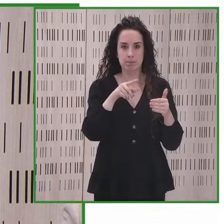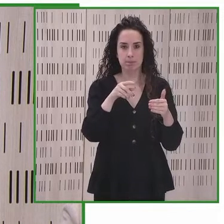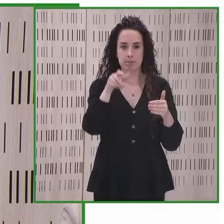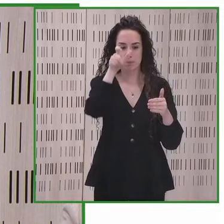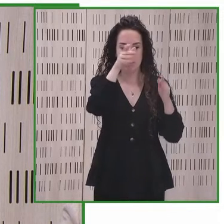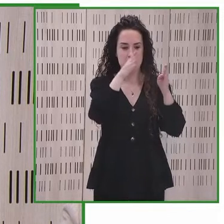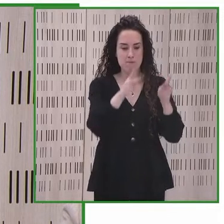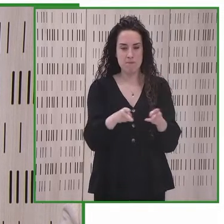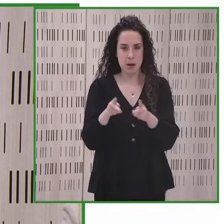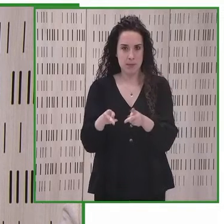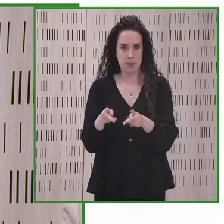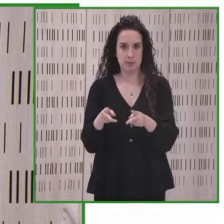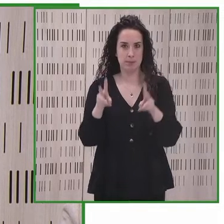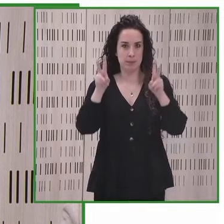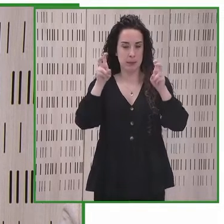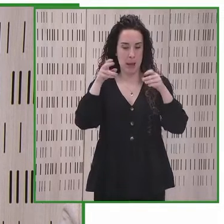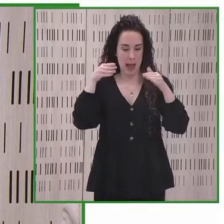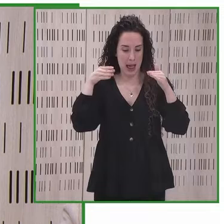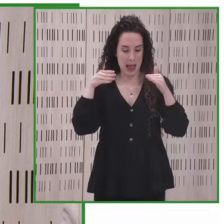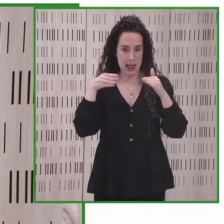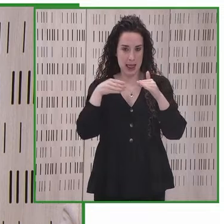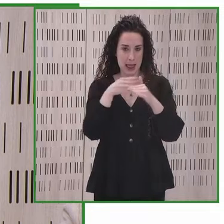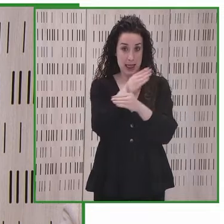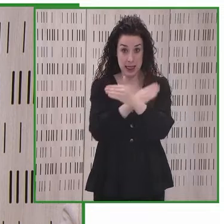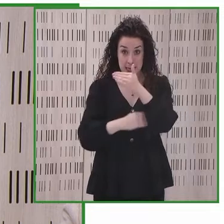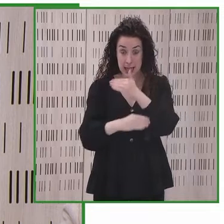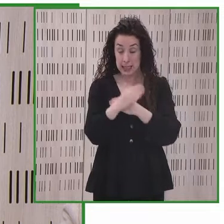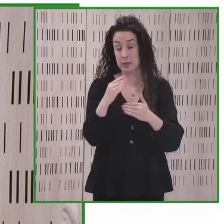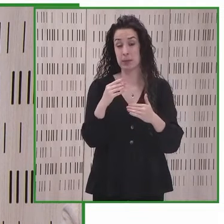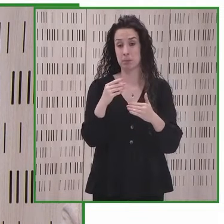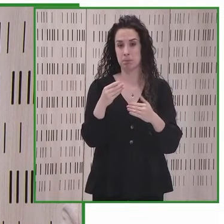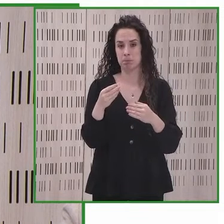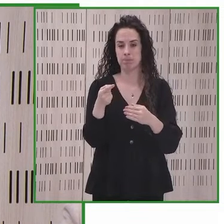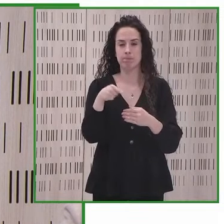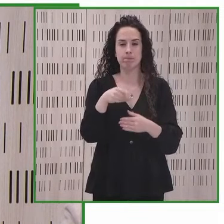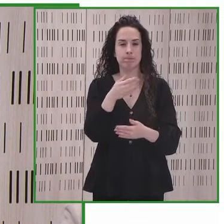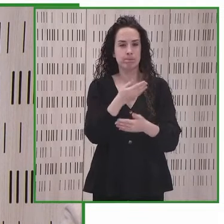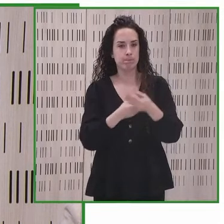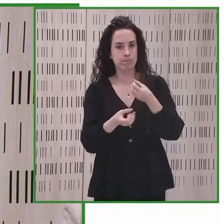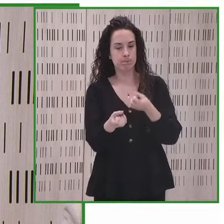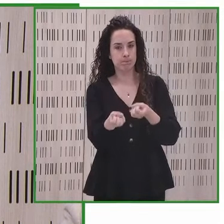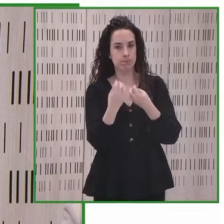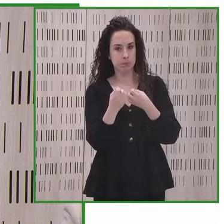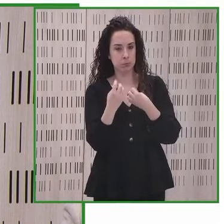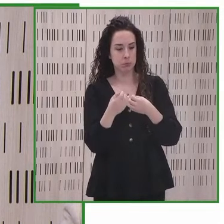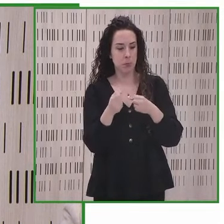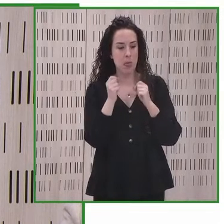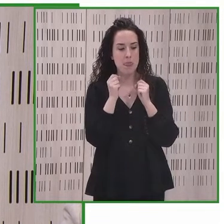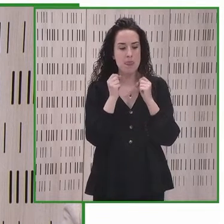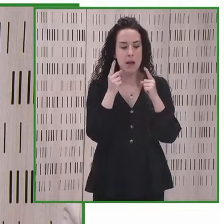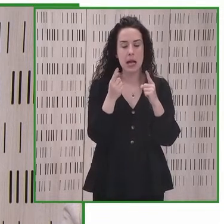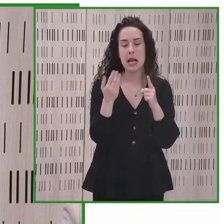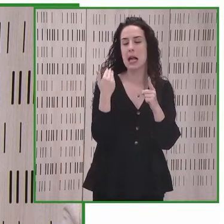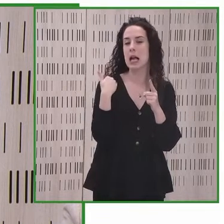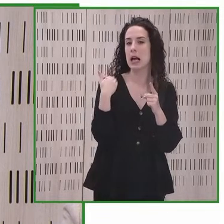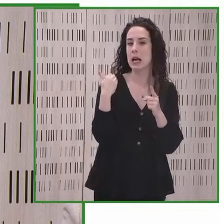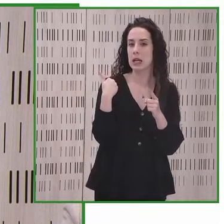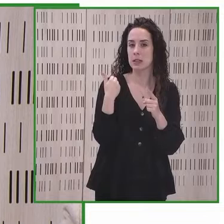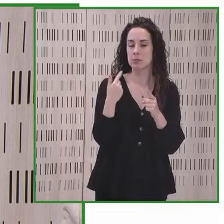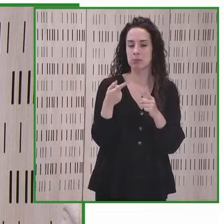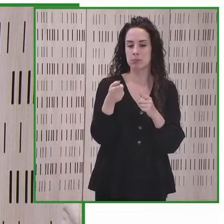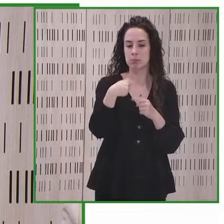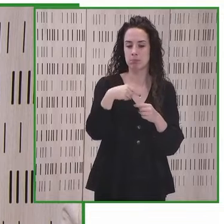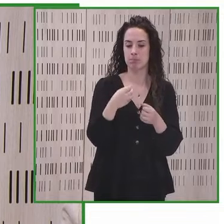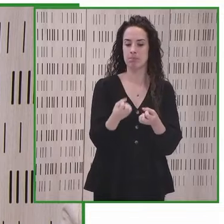innovadores, a grandes expertos, a grandes líderes en el ámbito de la tecnología,